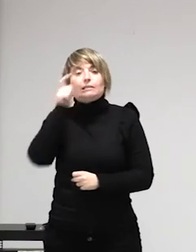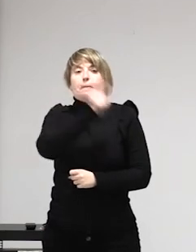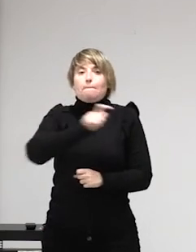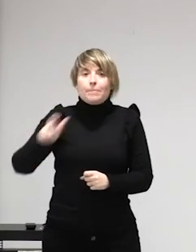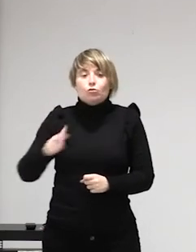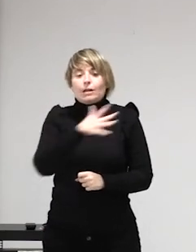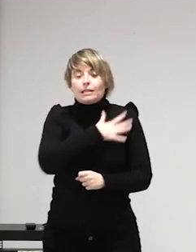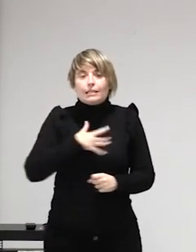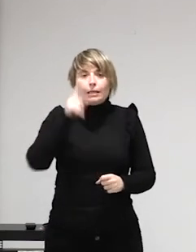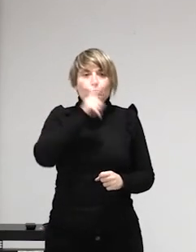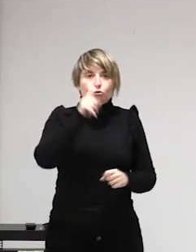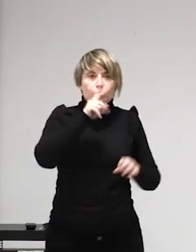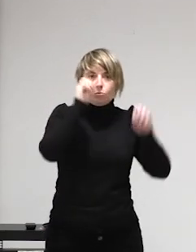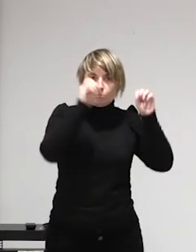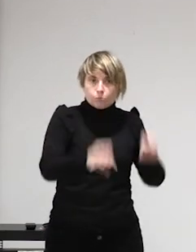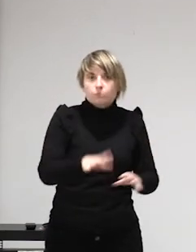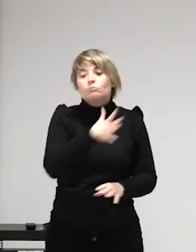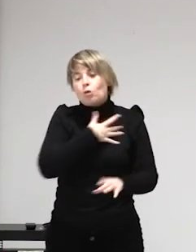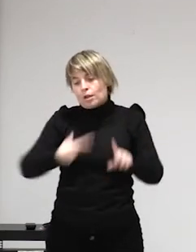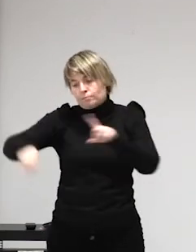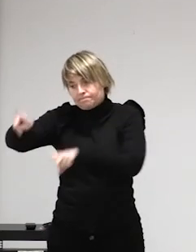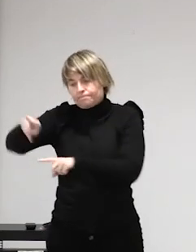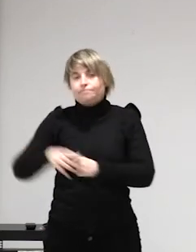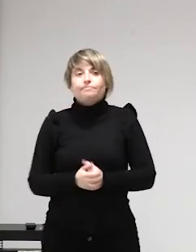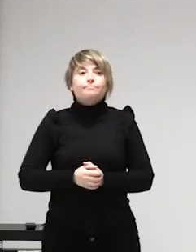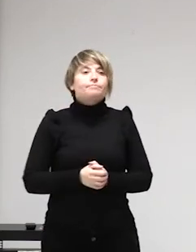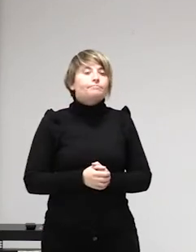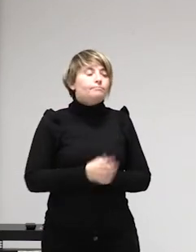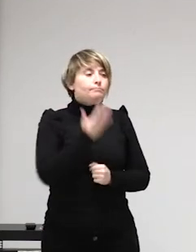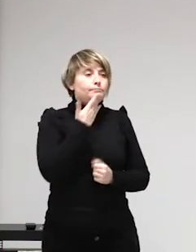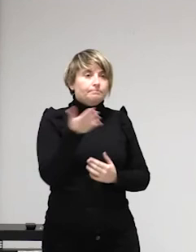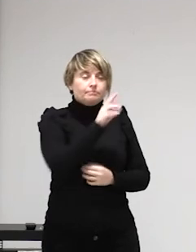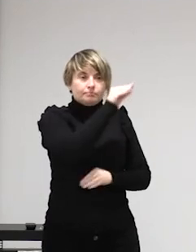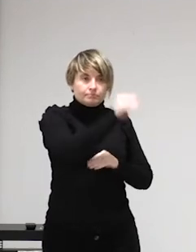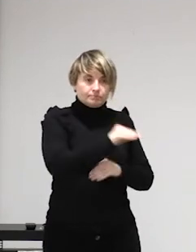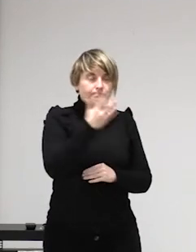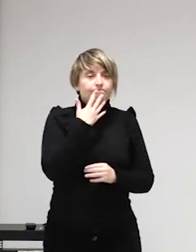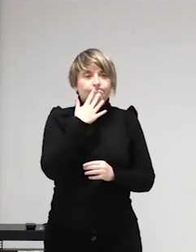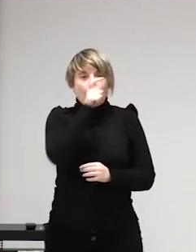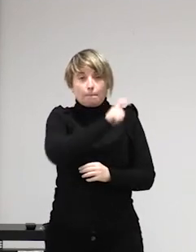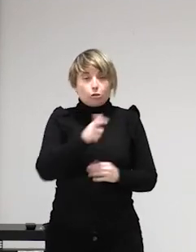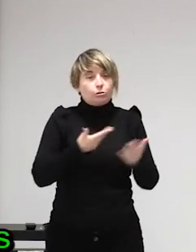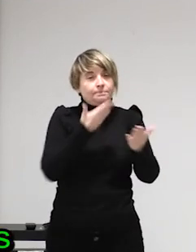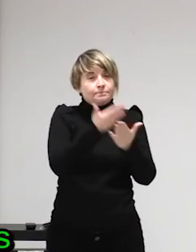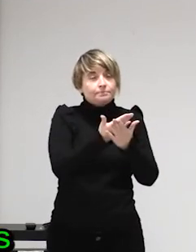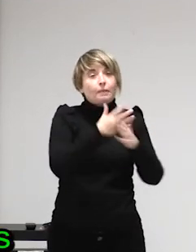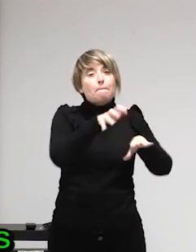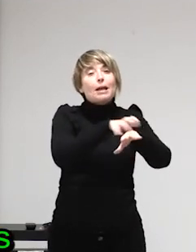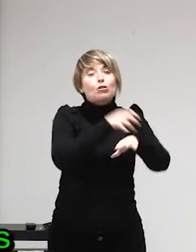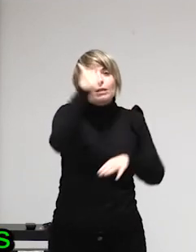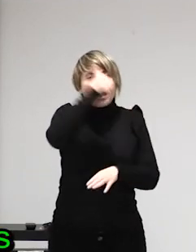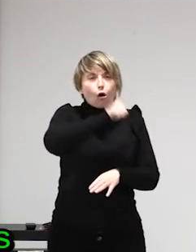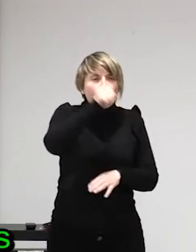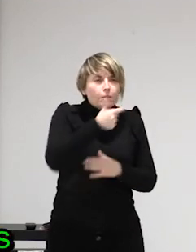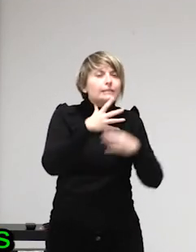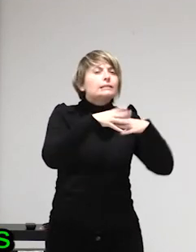digamos esa subjetividad que escoge de donde procede donde se ha formado donde se ha educado pero es que incluso las